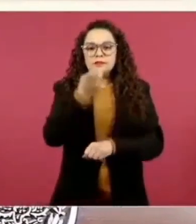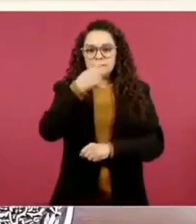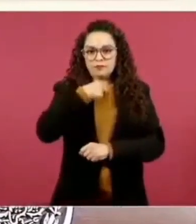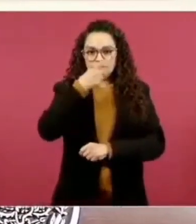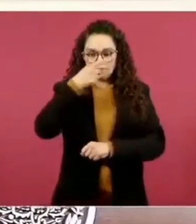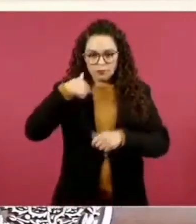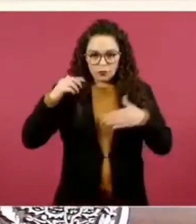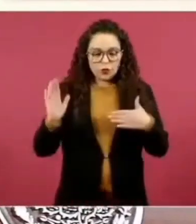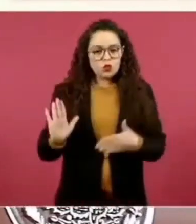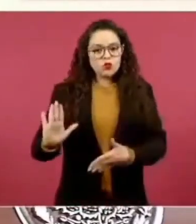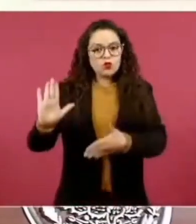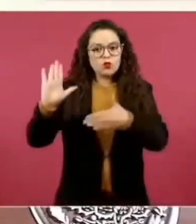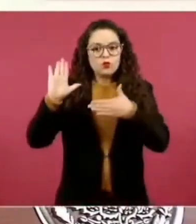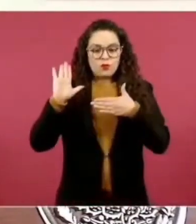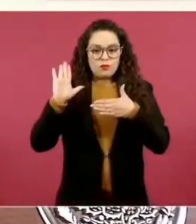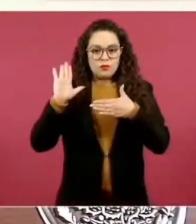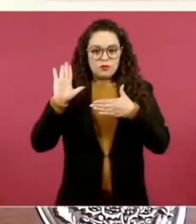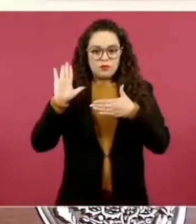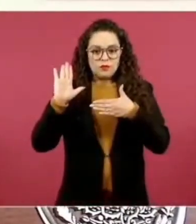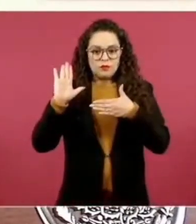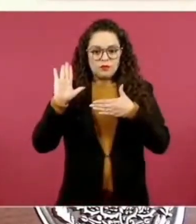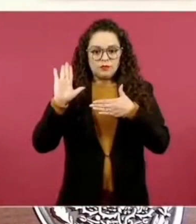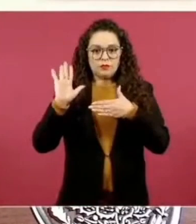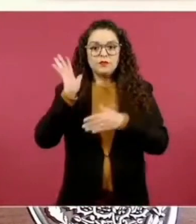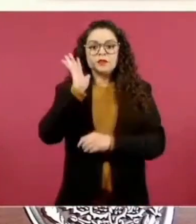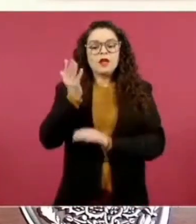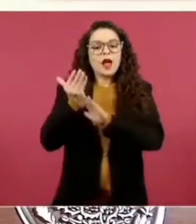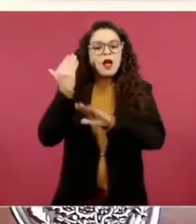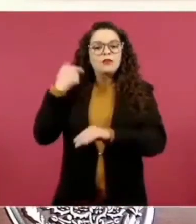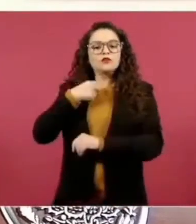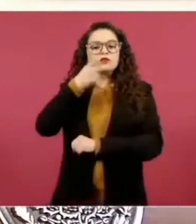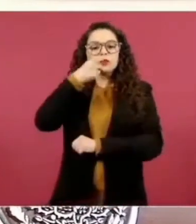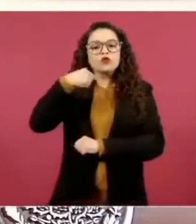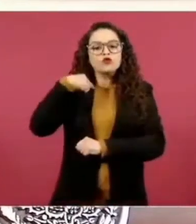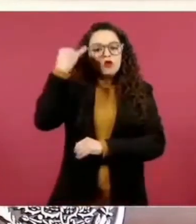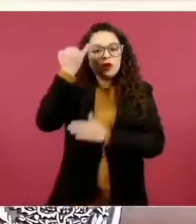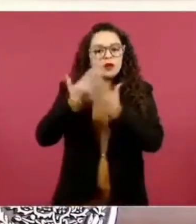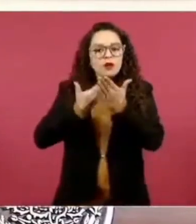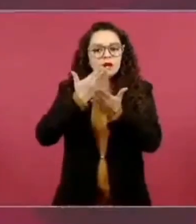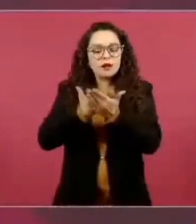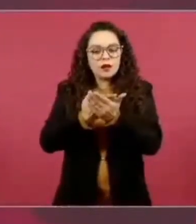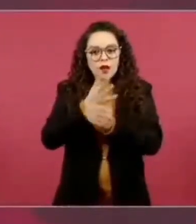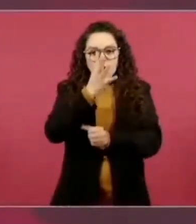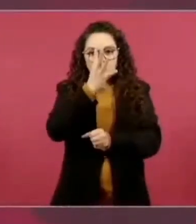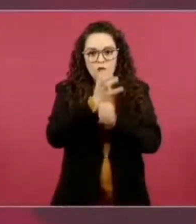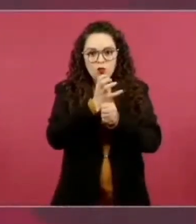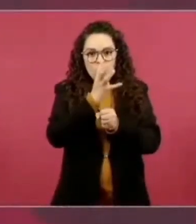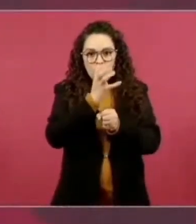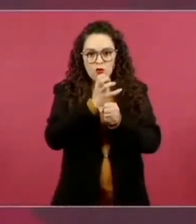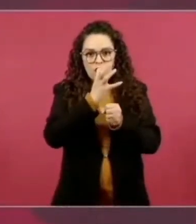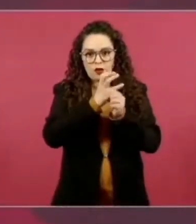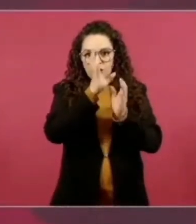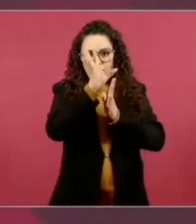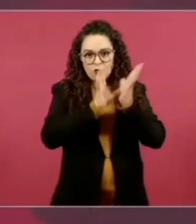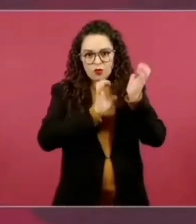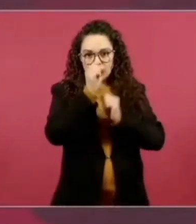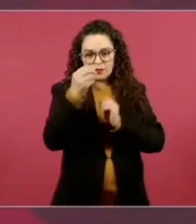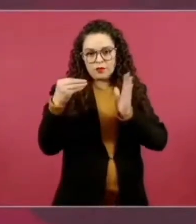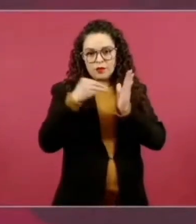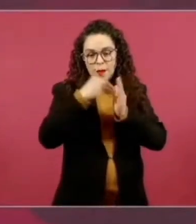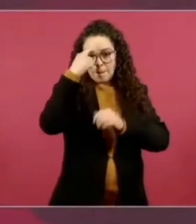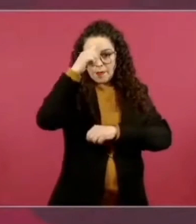voy a mandar una iniciativa. El cuarto constitucional. Sí, el cuarto constitucional, para la protección de los animales, yo eso sí lo voy a hacer.